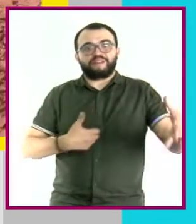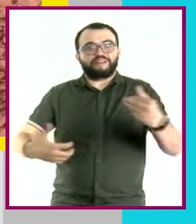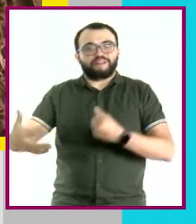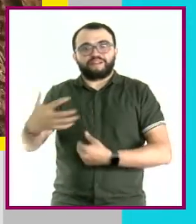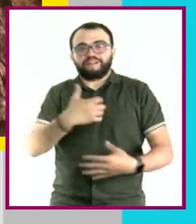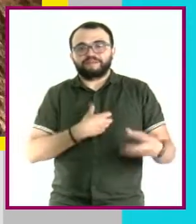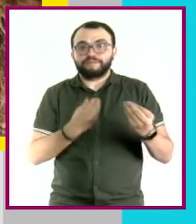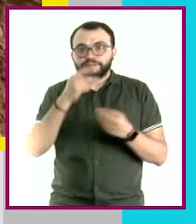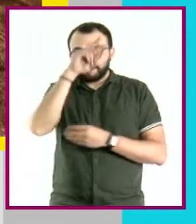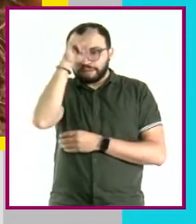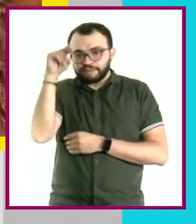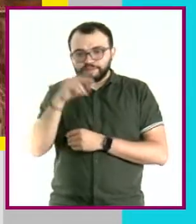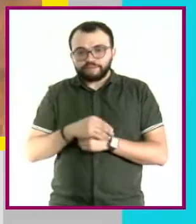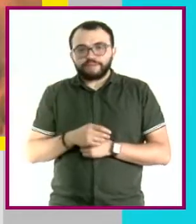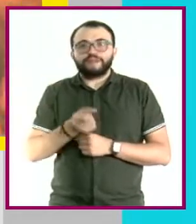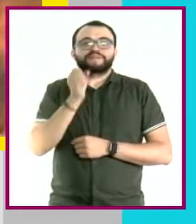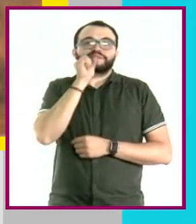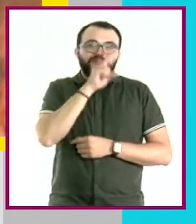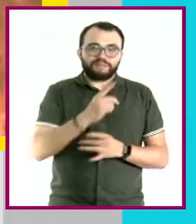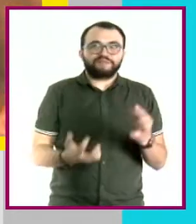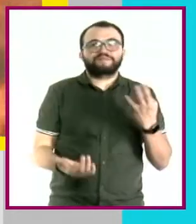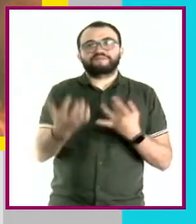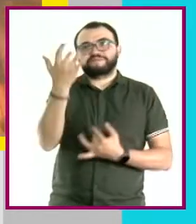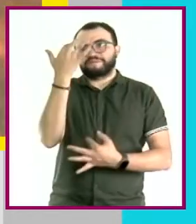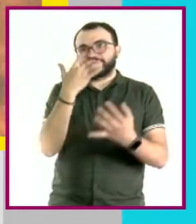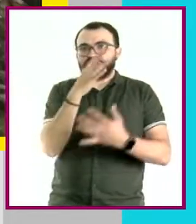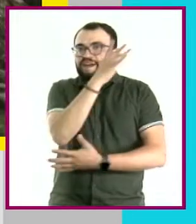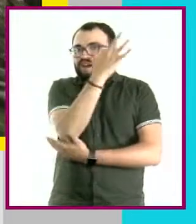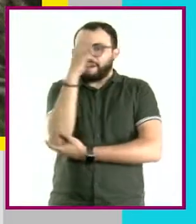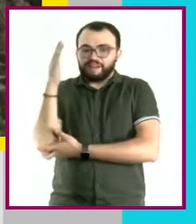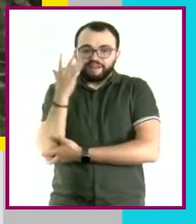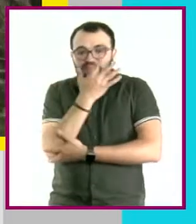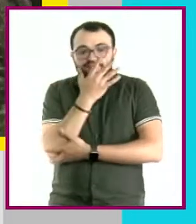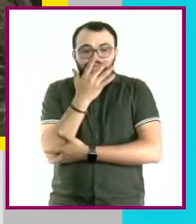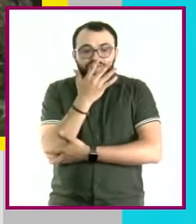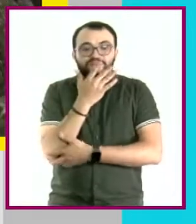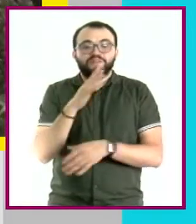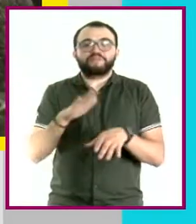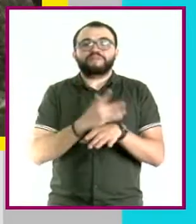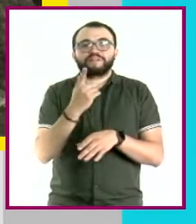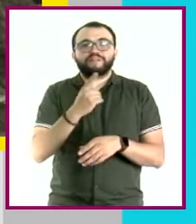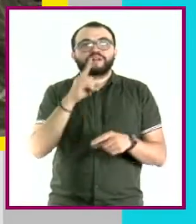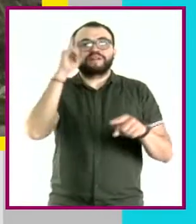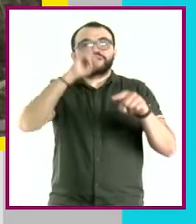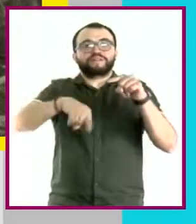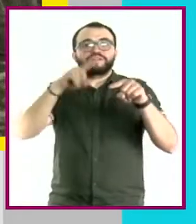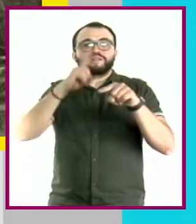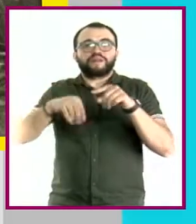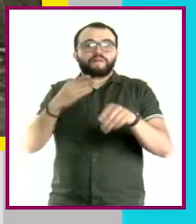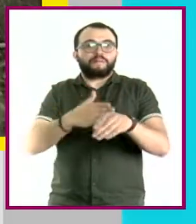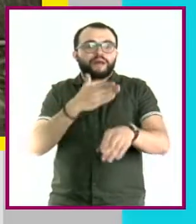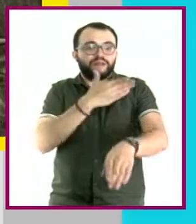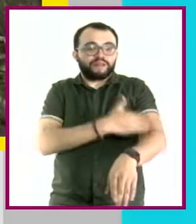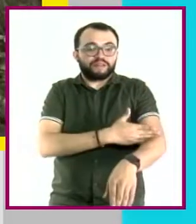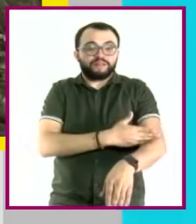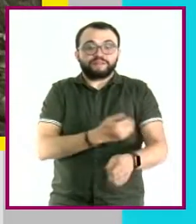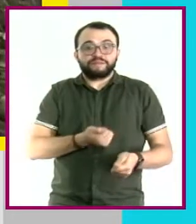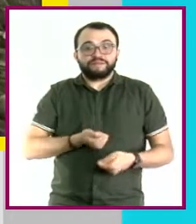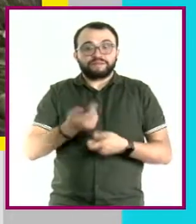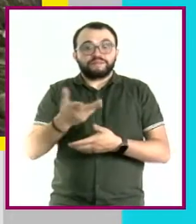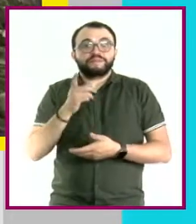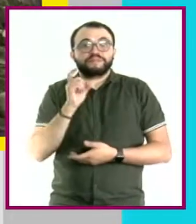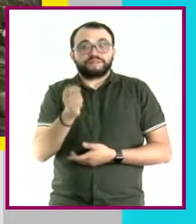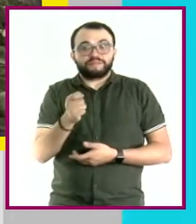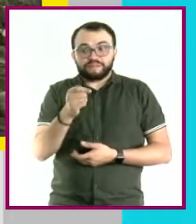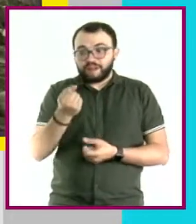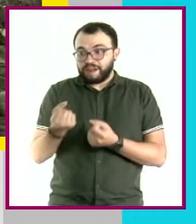A su vez, los incendios forestales y la degradación del hábitat debido a la explotación maderera insostenible han llevado a algunas especies al borde